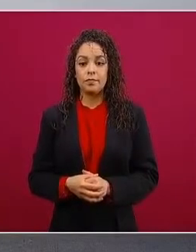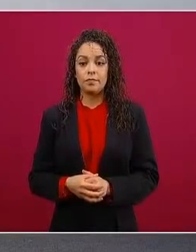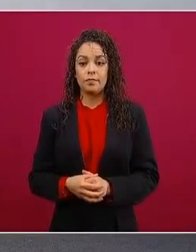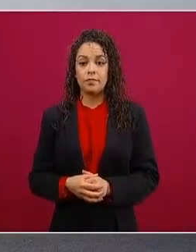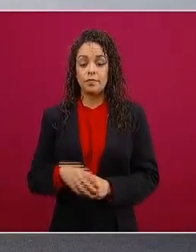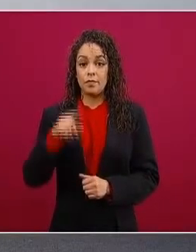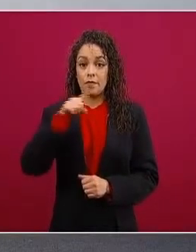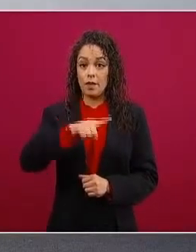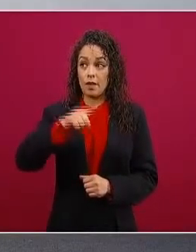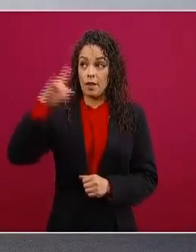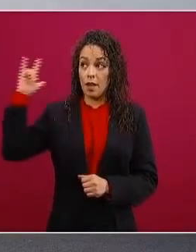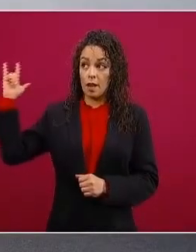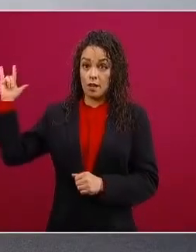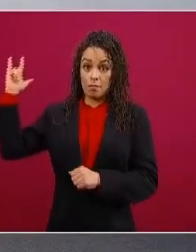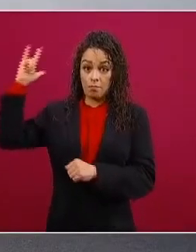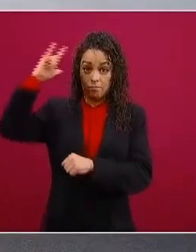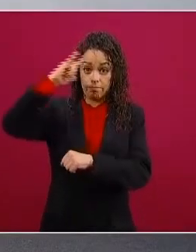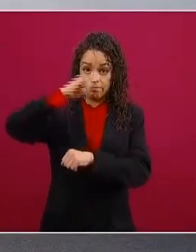equipo